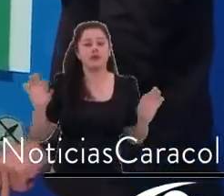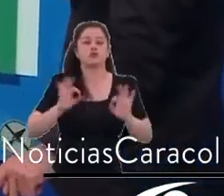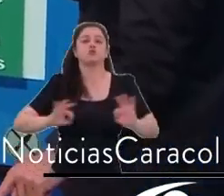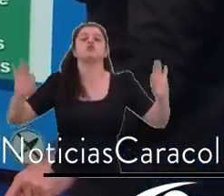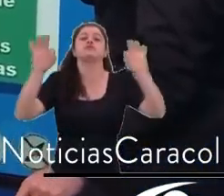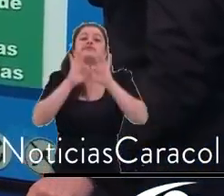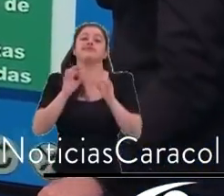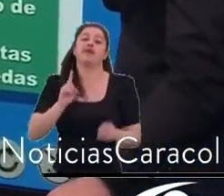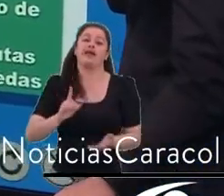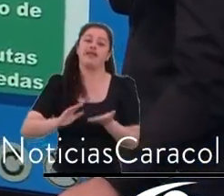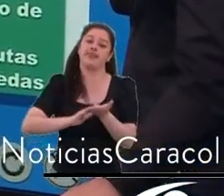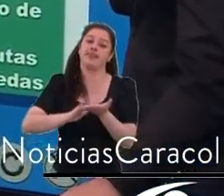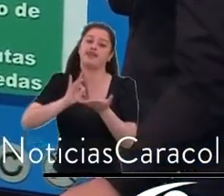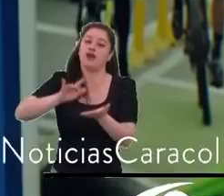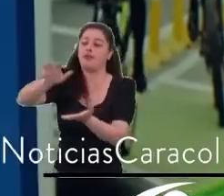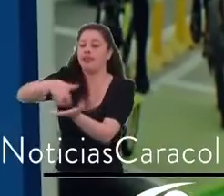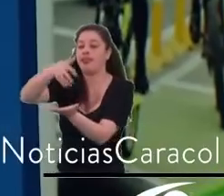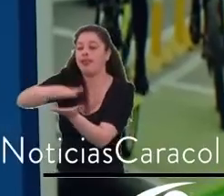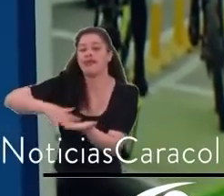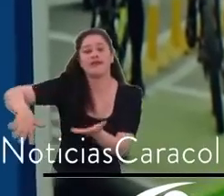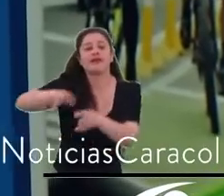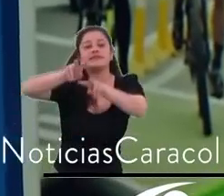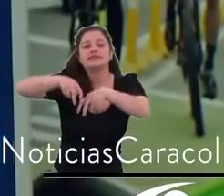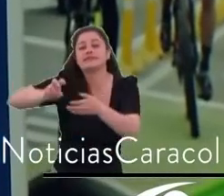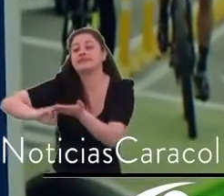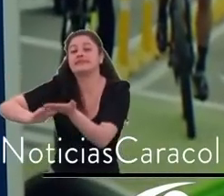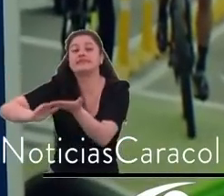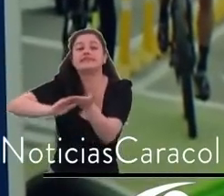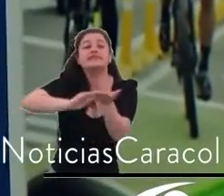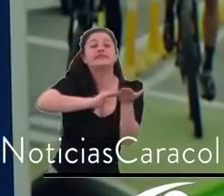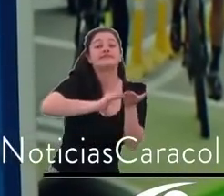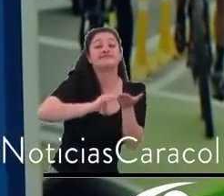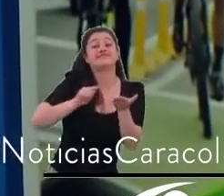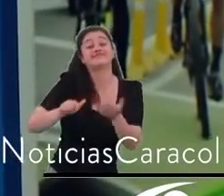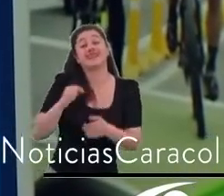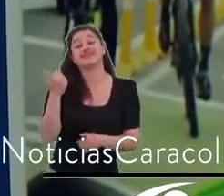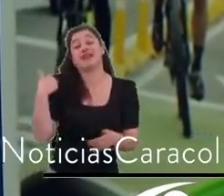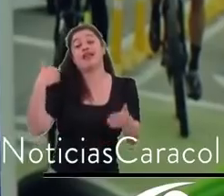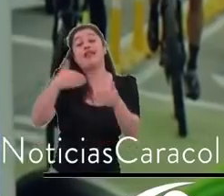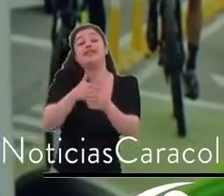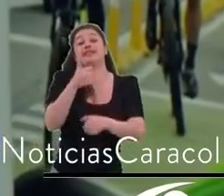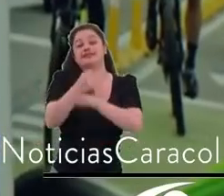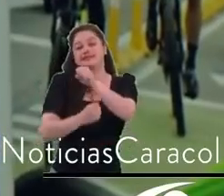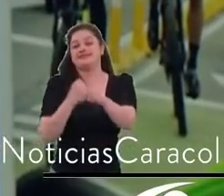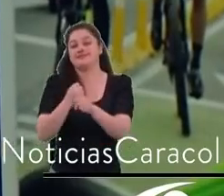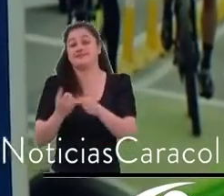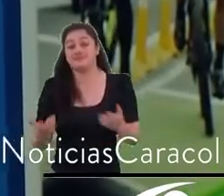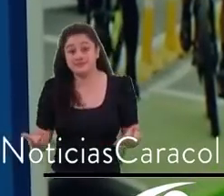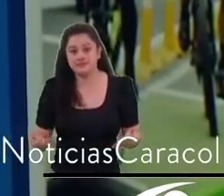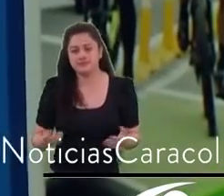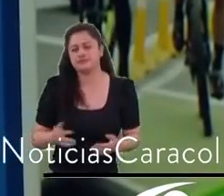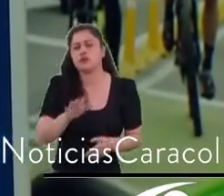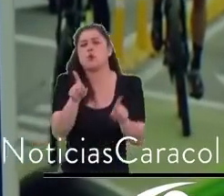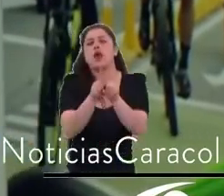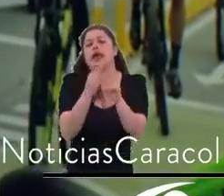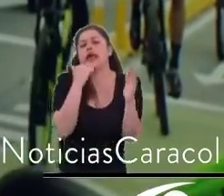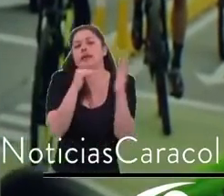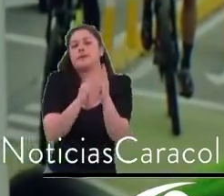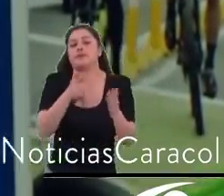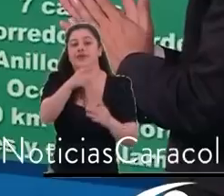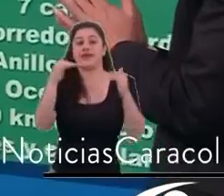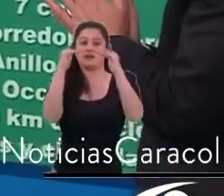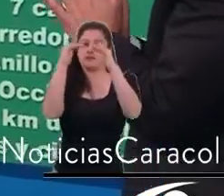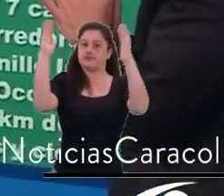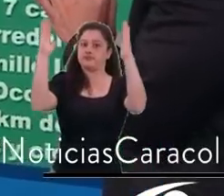Es como si su mujer se manda a arreglar al tiempo, la sala de su casa, la cocina y el baño. Qué dicha porque la casa le queda bonita, ¿cierto? Todos queremos